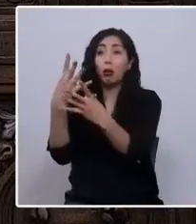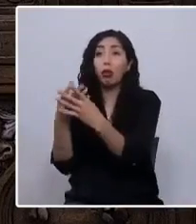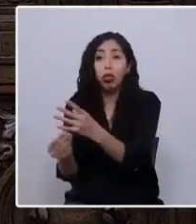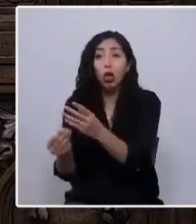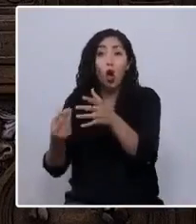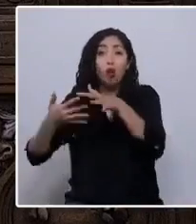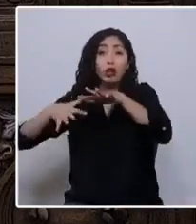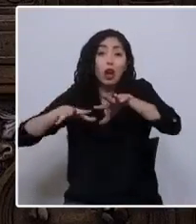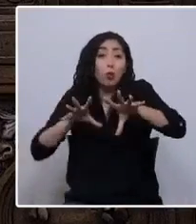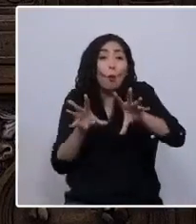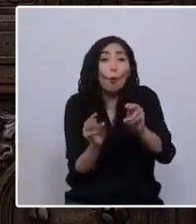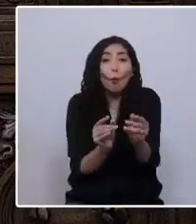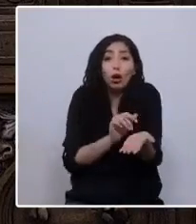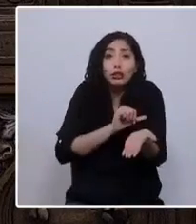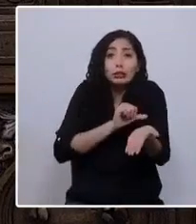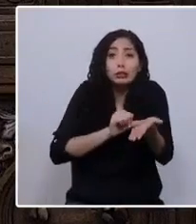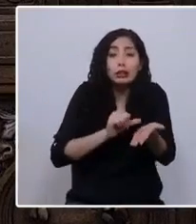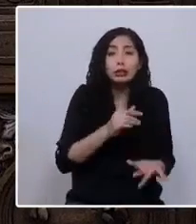río o humedal.